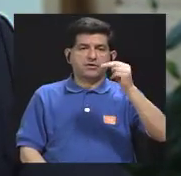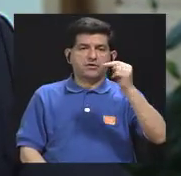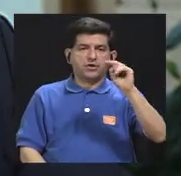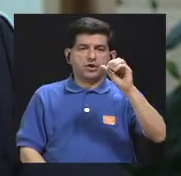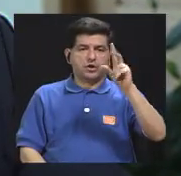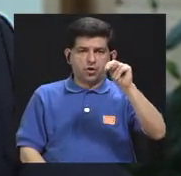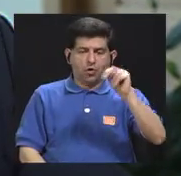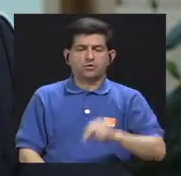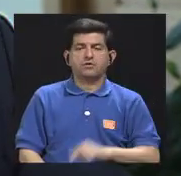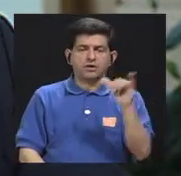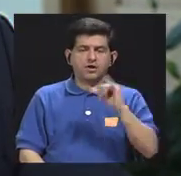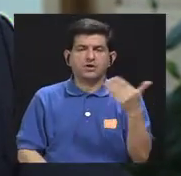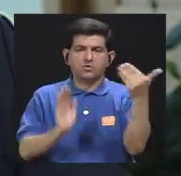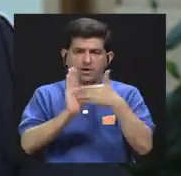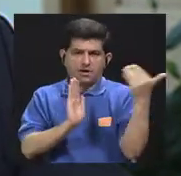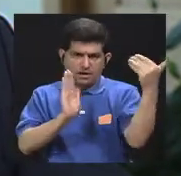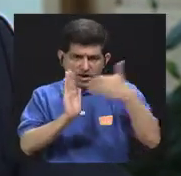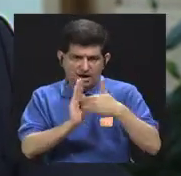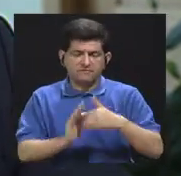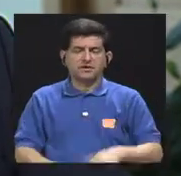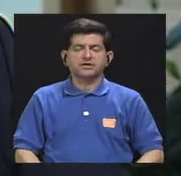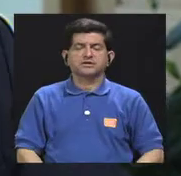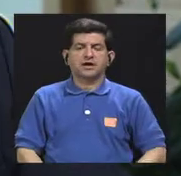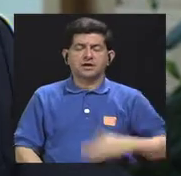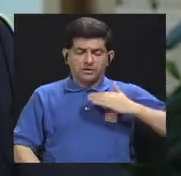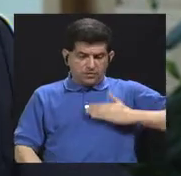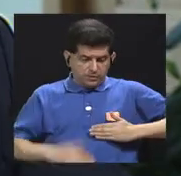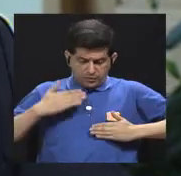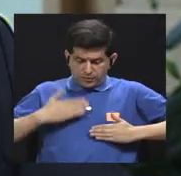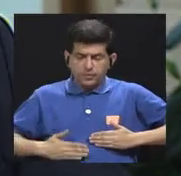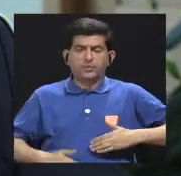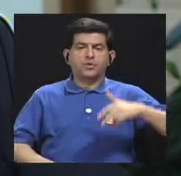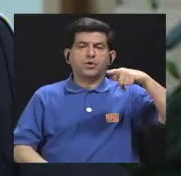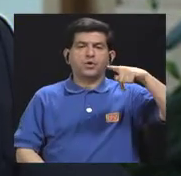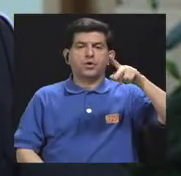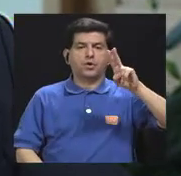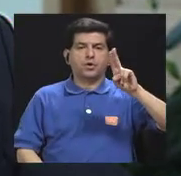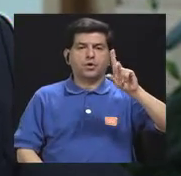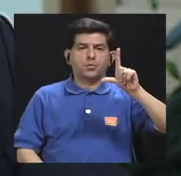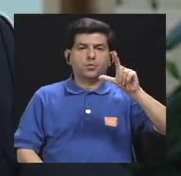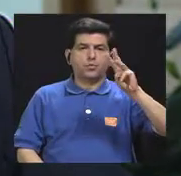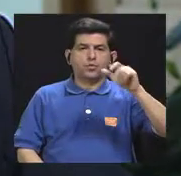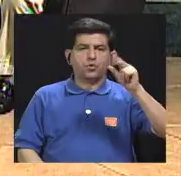puede tener efecto a nivel pulmonar, de retención de agua,